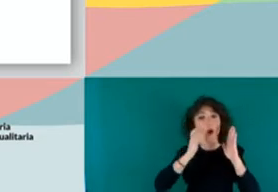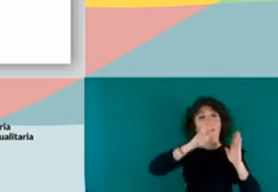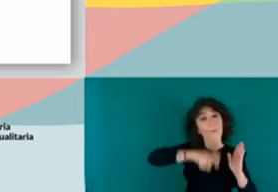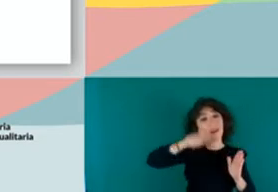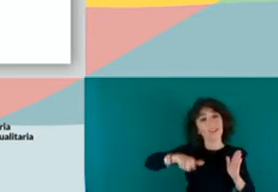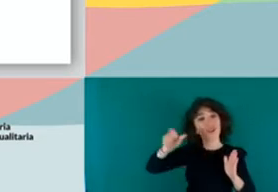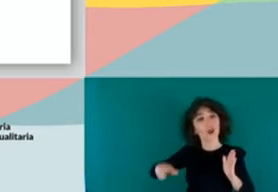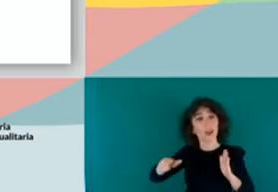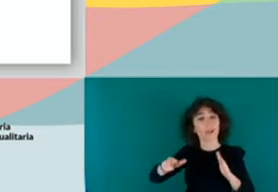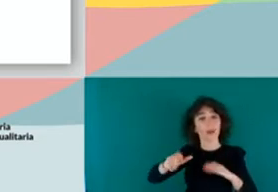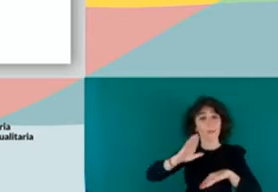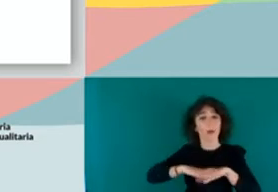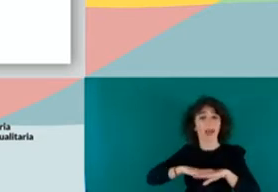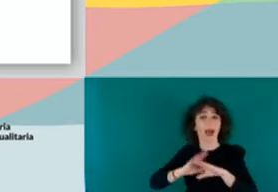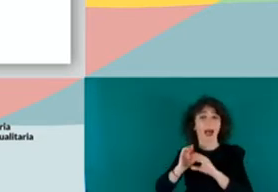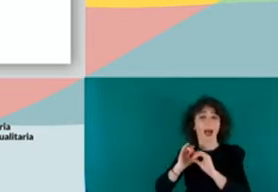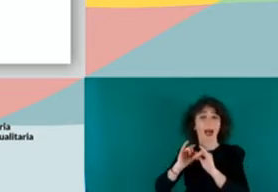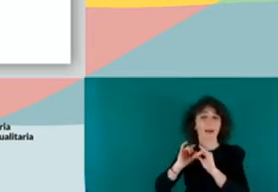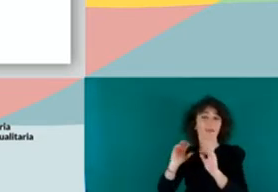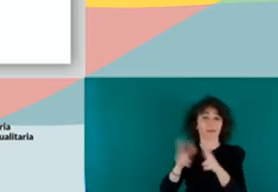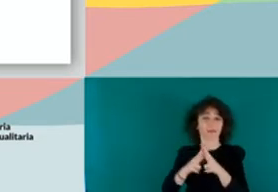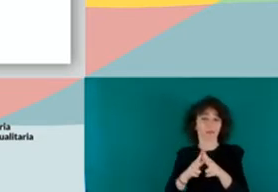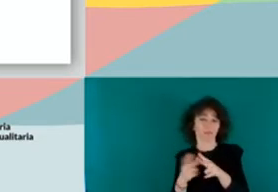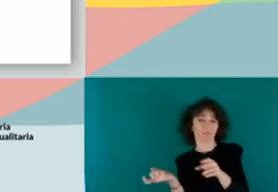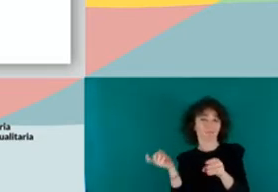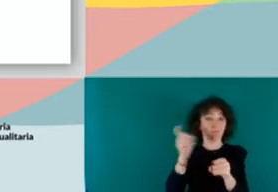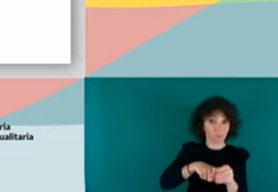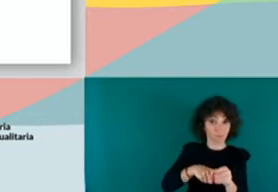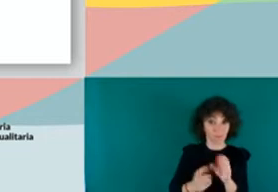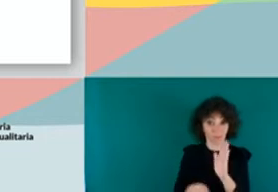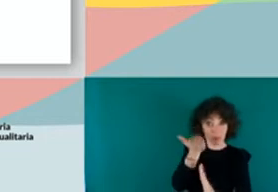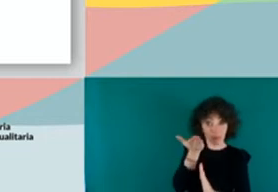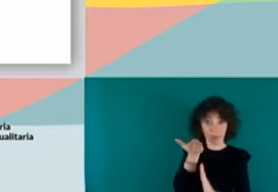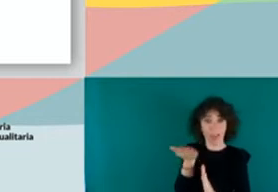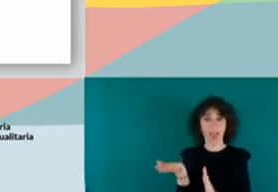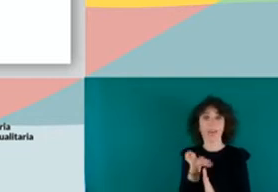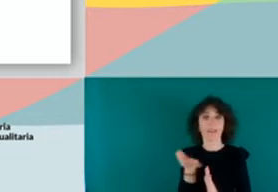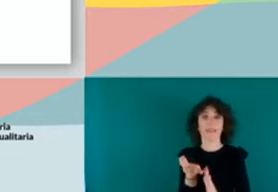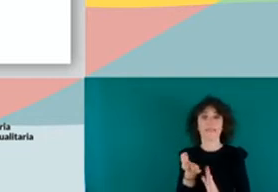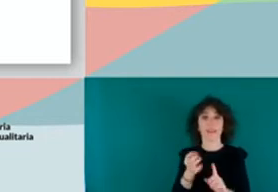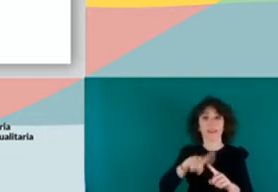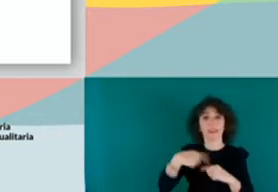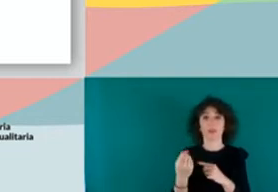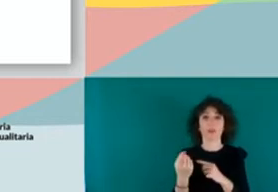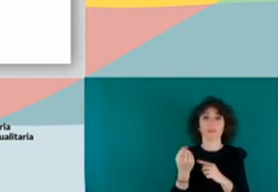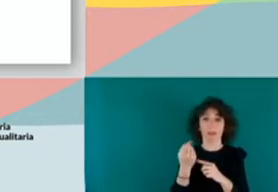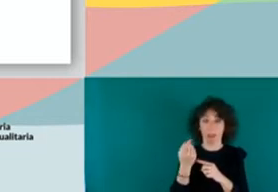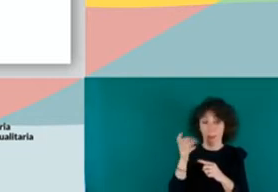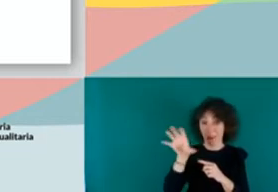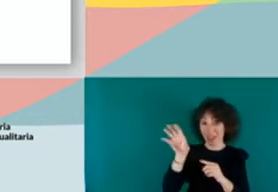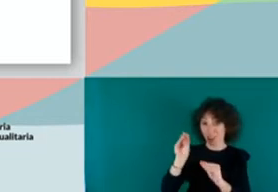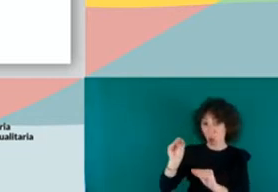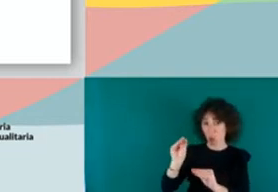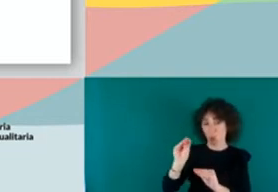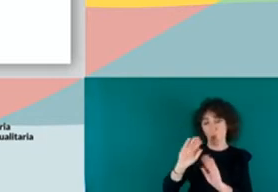es decir, para filiarlas, cuando llegan, tenemos que filiarlos y acordarles su devolución. Porque, como dije al principio,